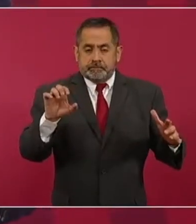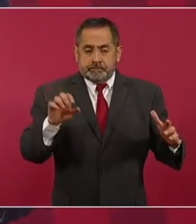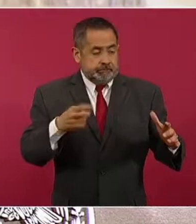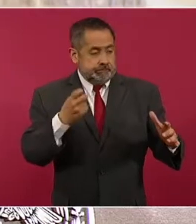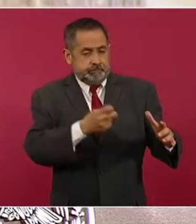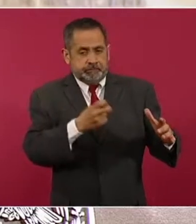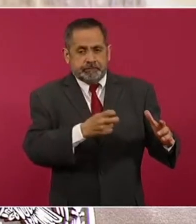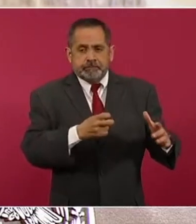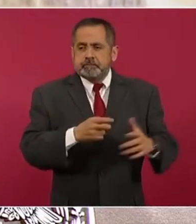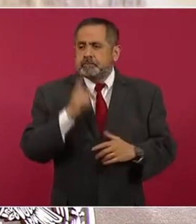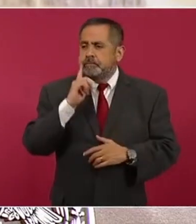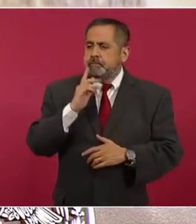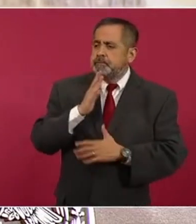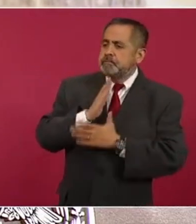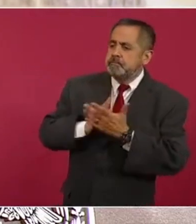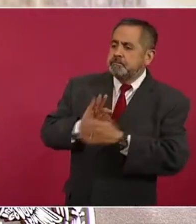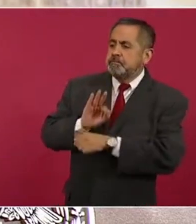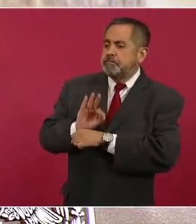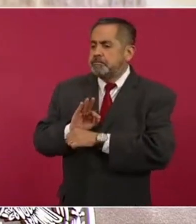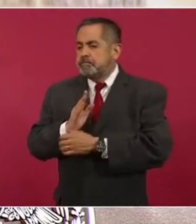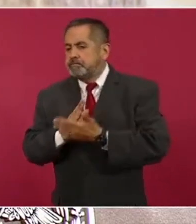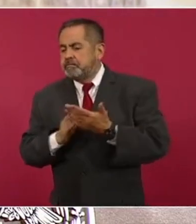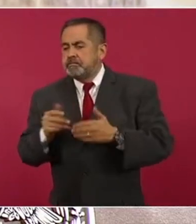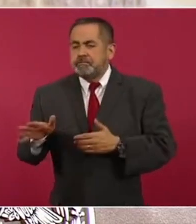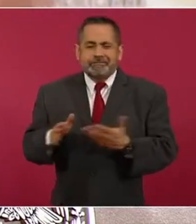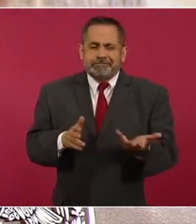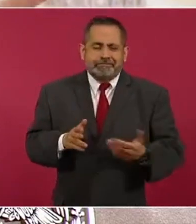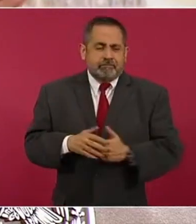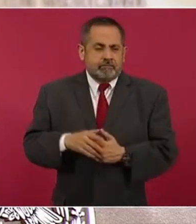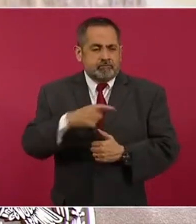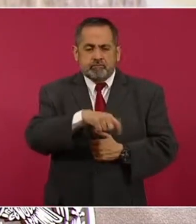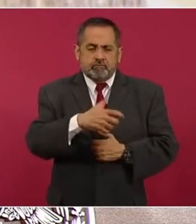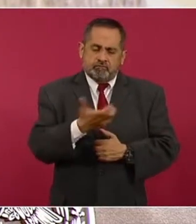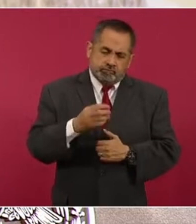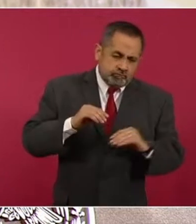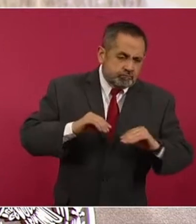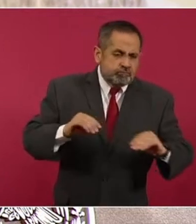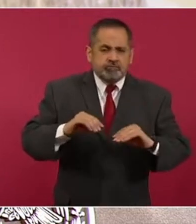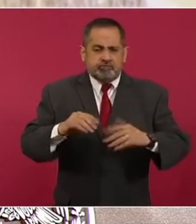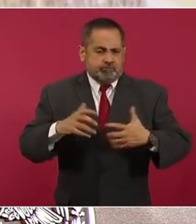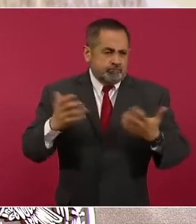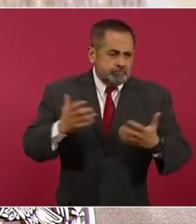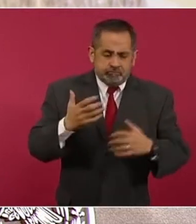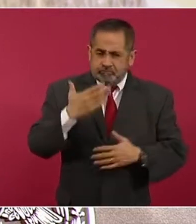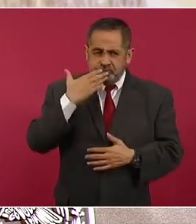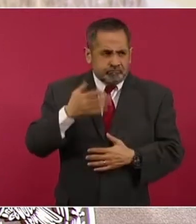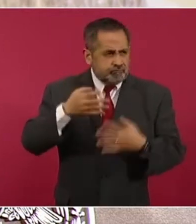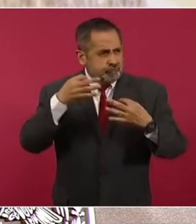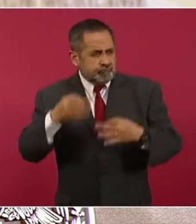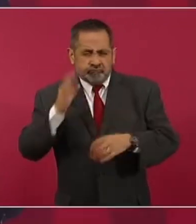parciales no actúan como demócratas